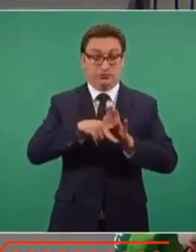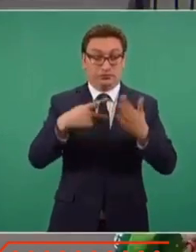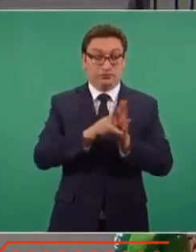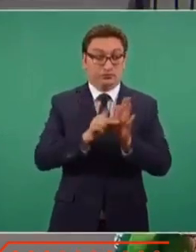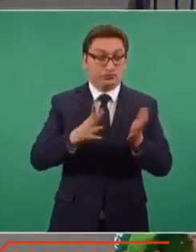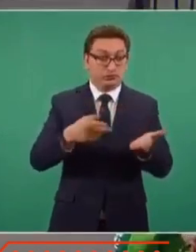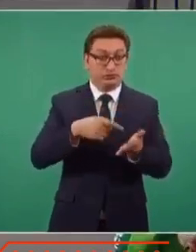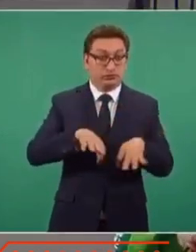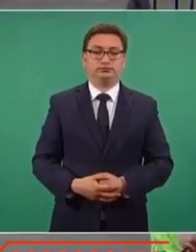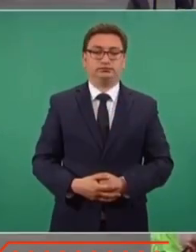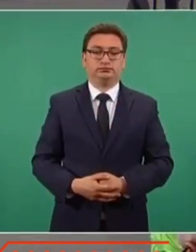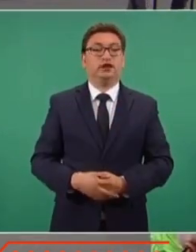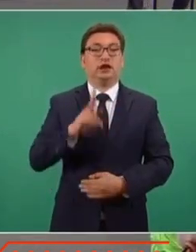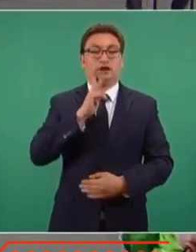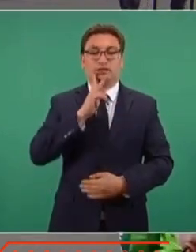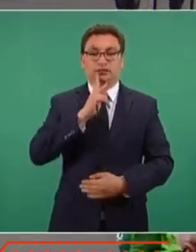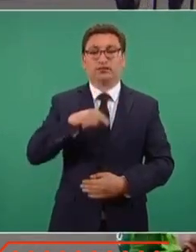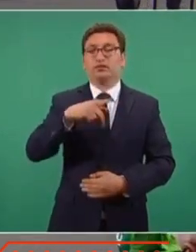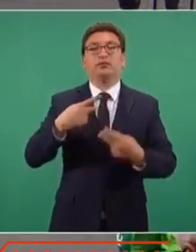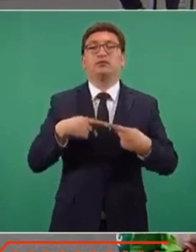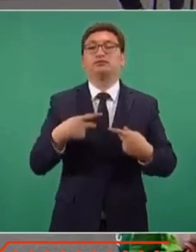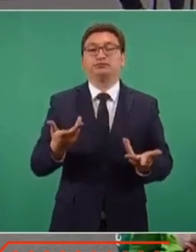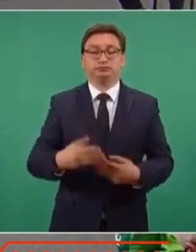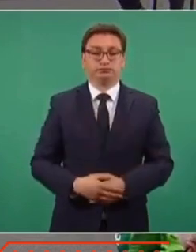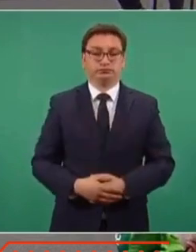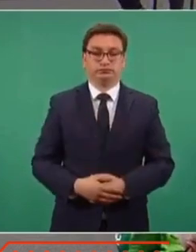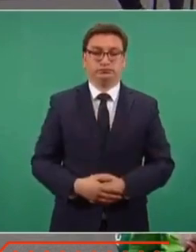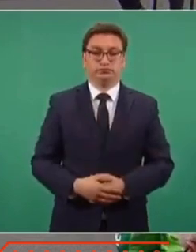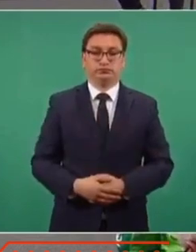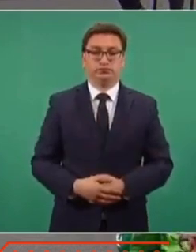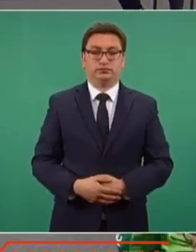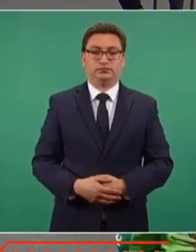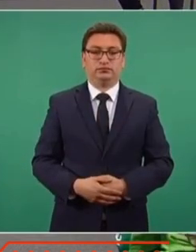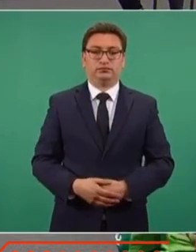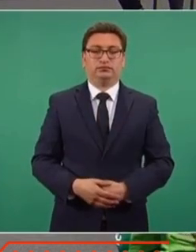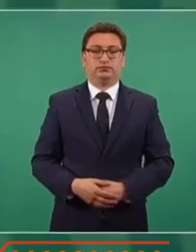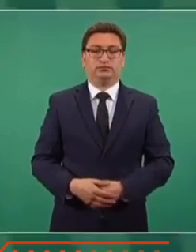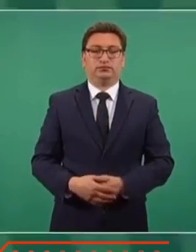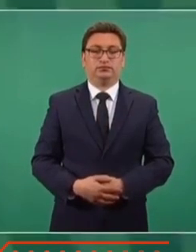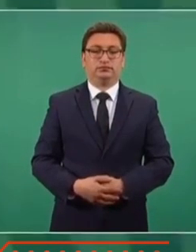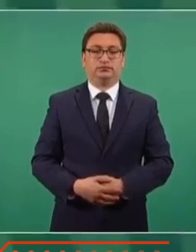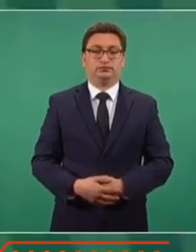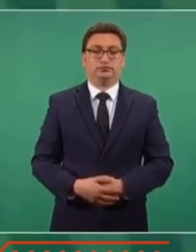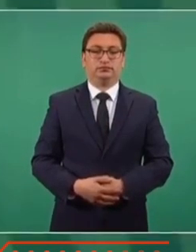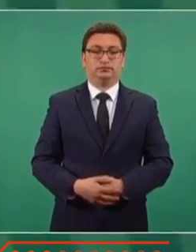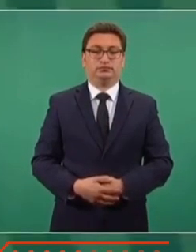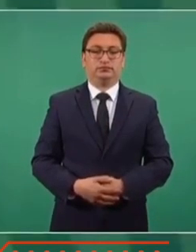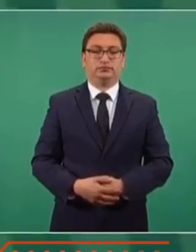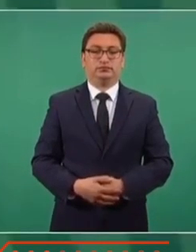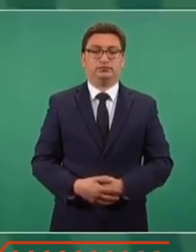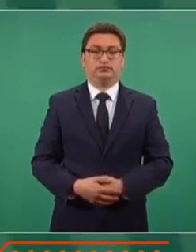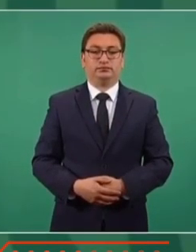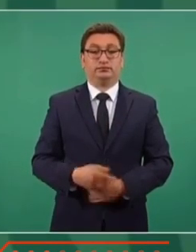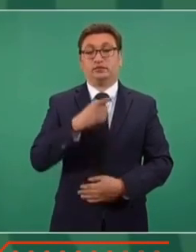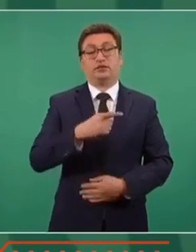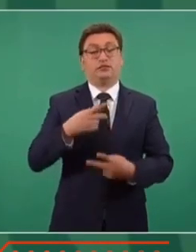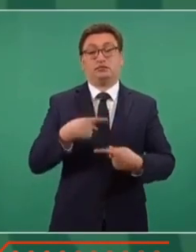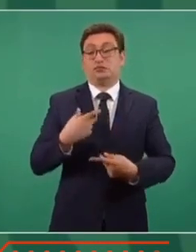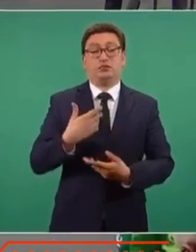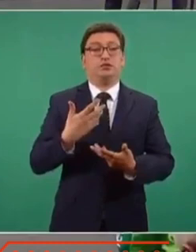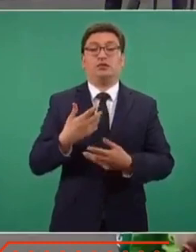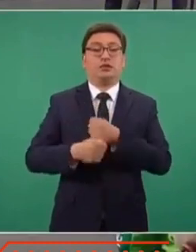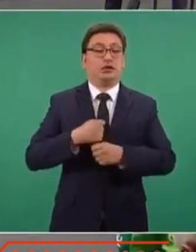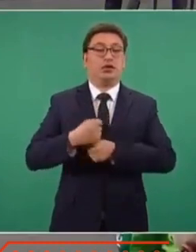A ver. A ver a la gente. Presidente, el presidente, que viene de una lucha de años